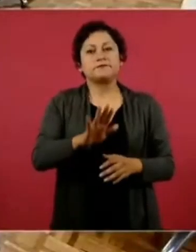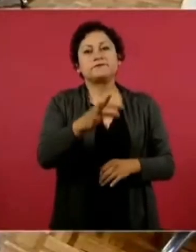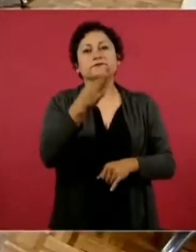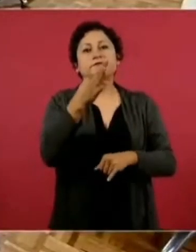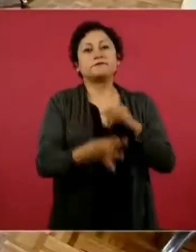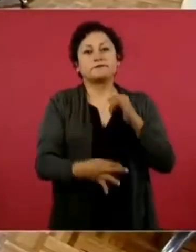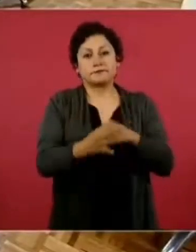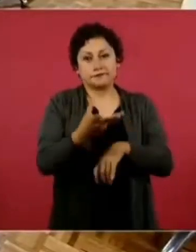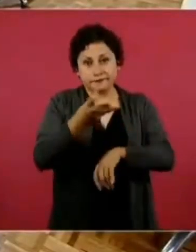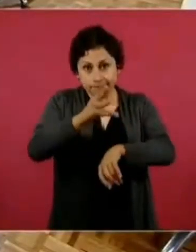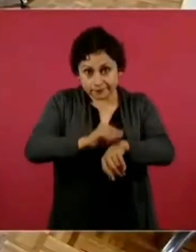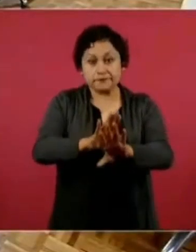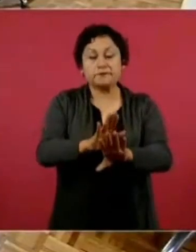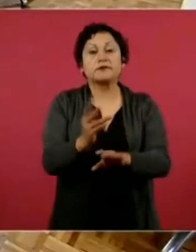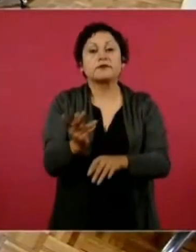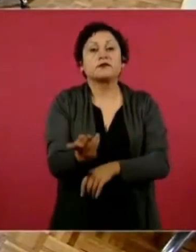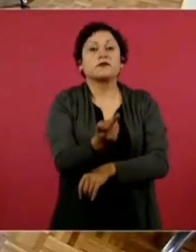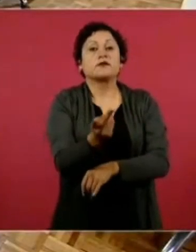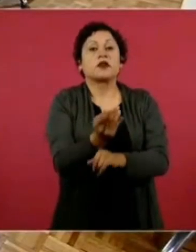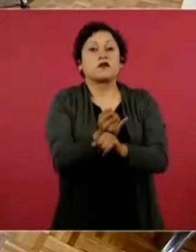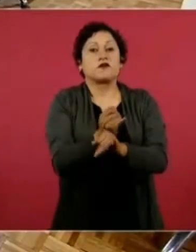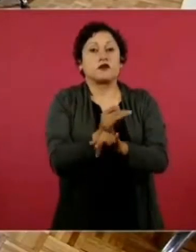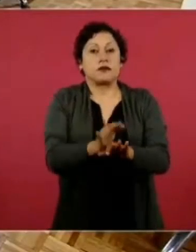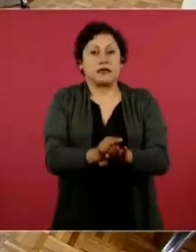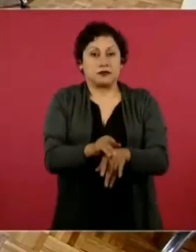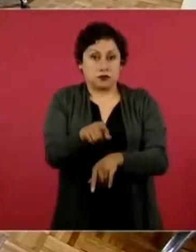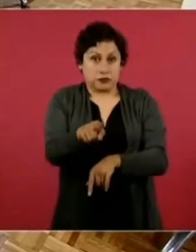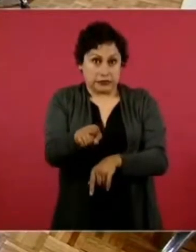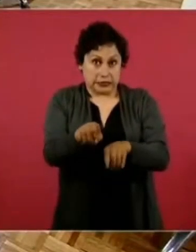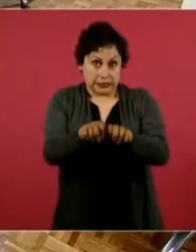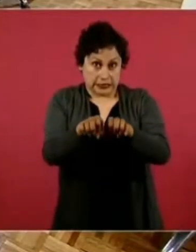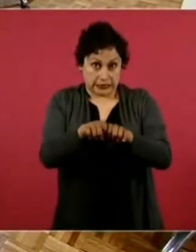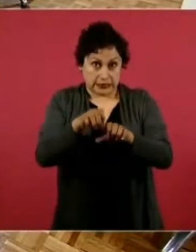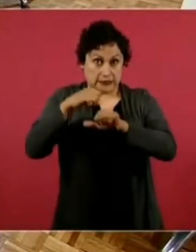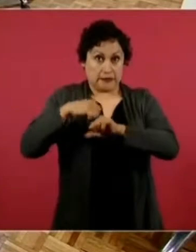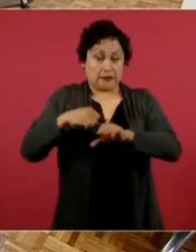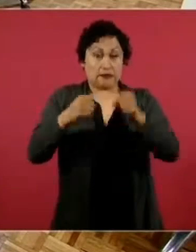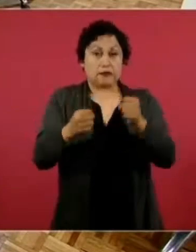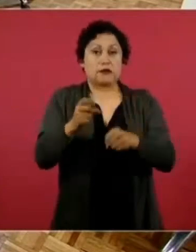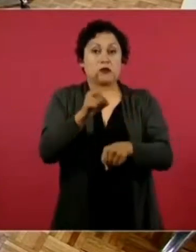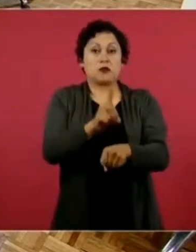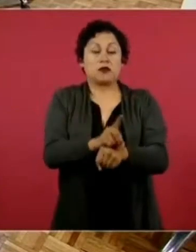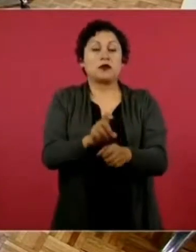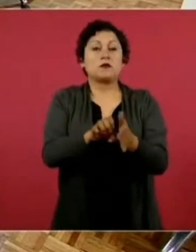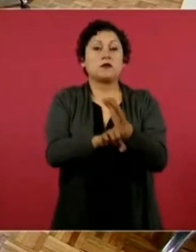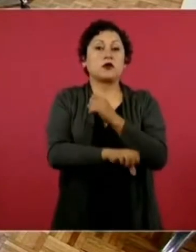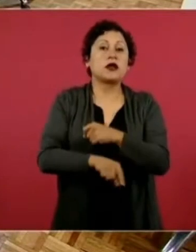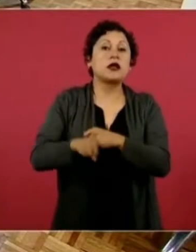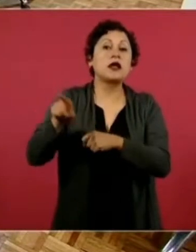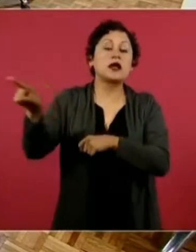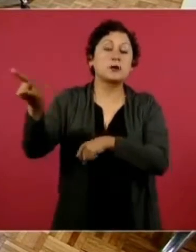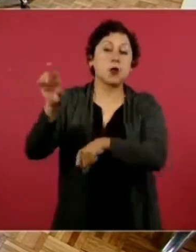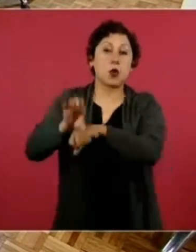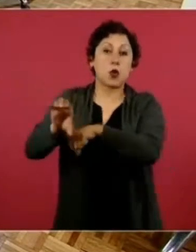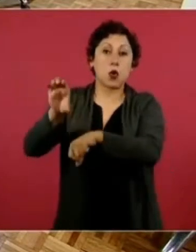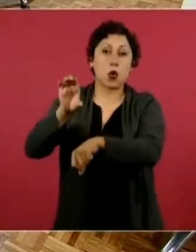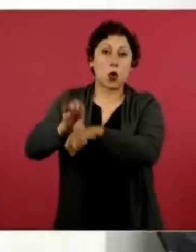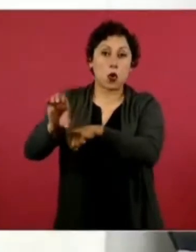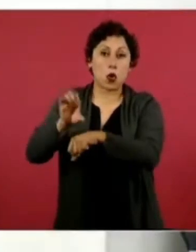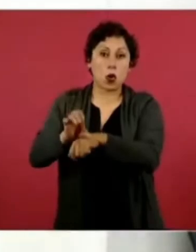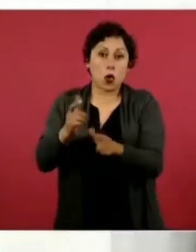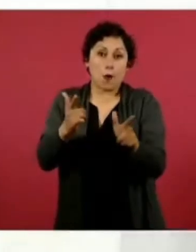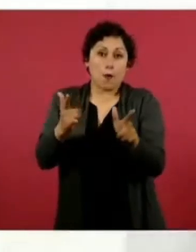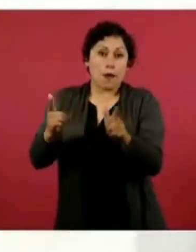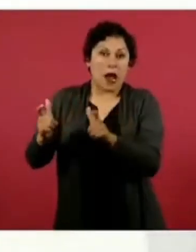¿Hay alguna información, parte del Ministerio de Seguridad, de que algunos grupos de la guerrilla colombiana estarían asesorando a estos grupos delictivos